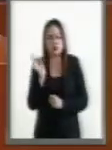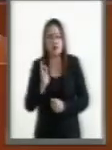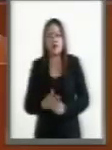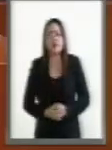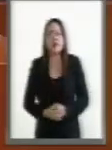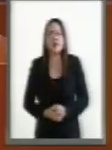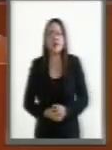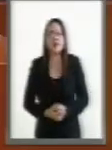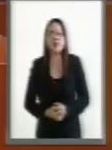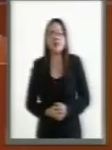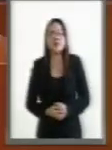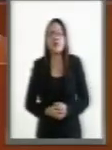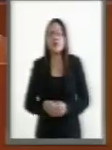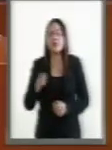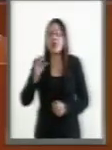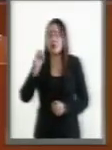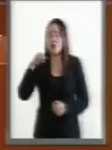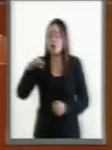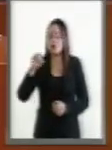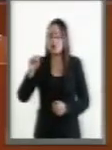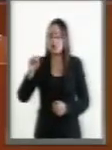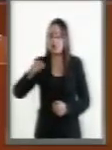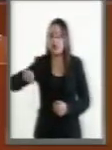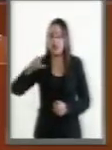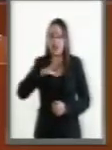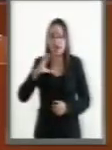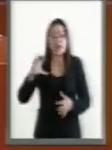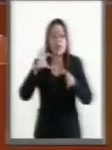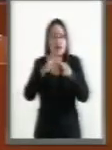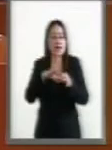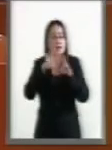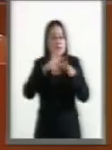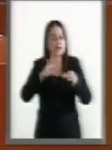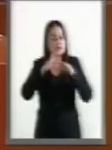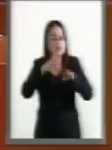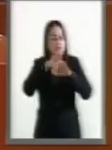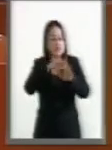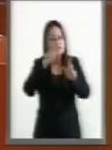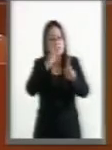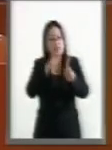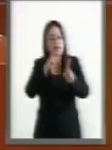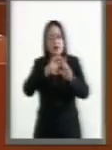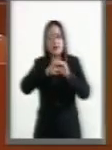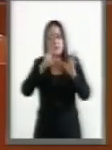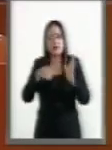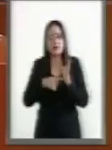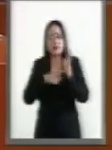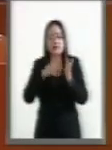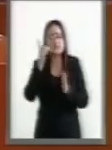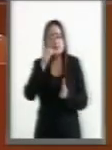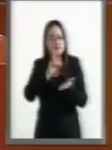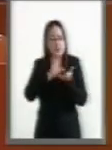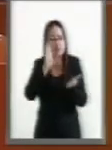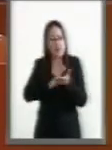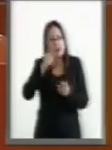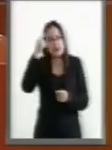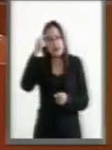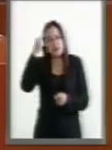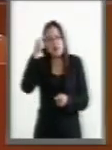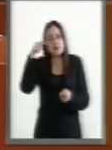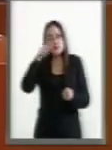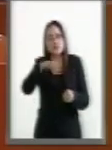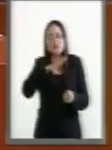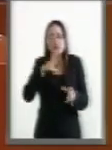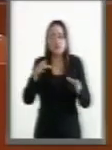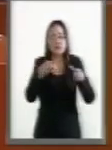La Organización Mundial de la Salud refiere específicamente que la discapacidad intelectual pertenece a la